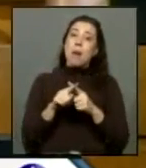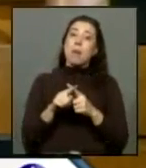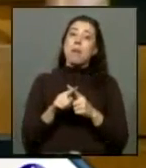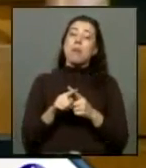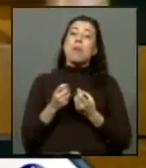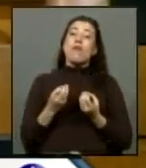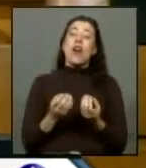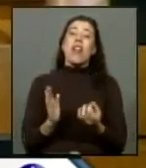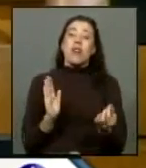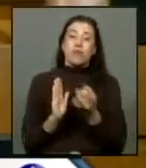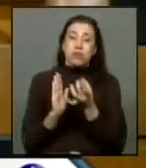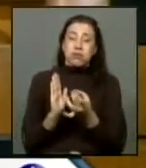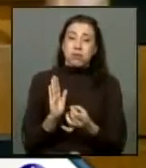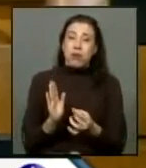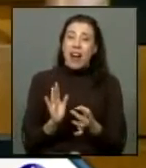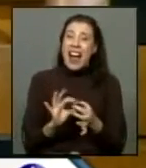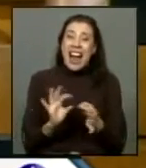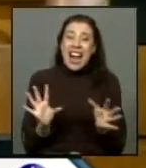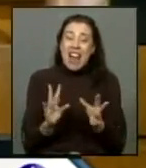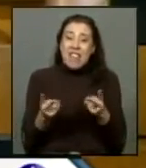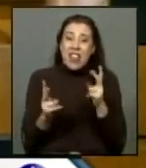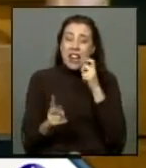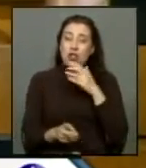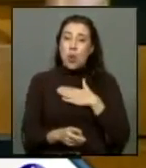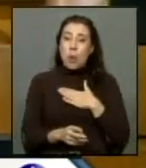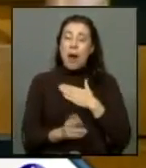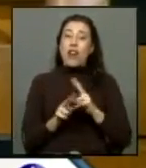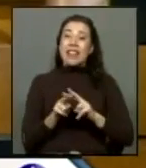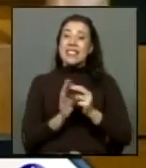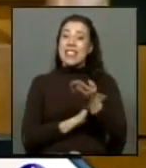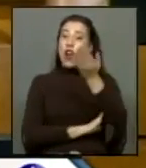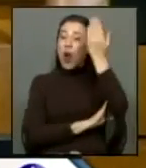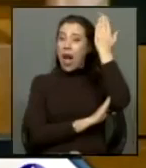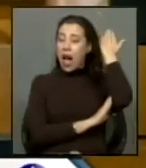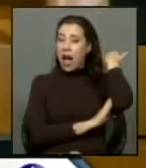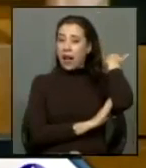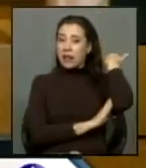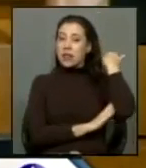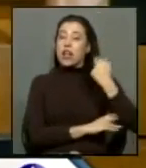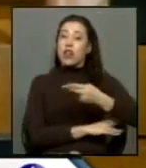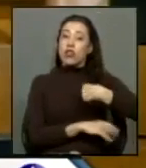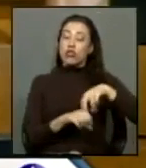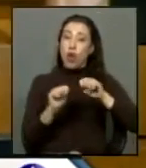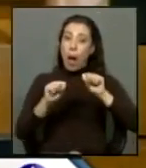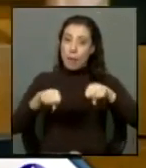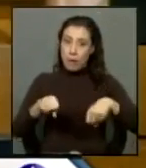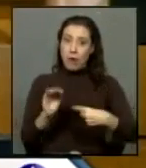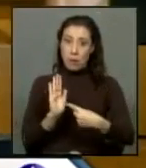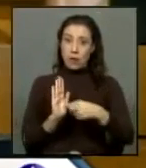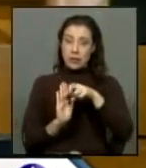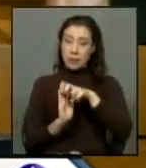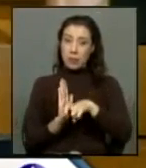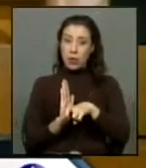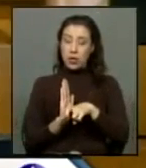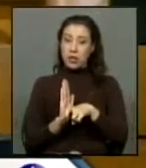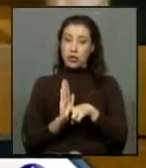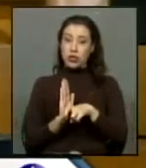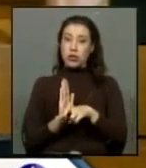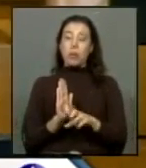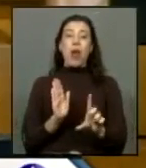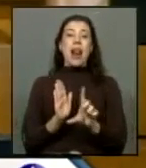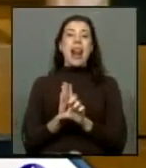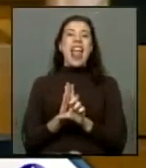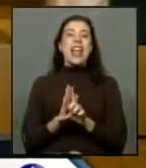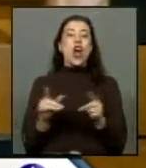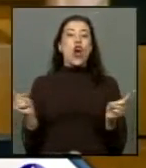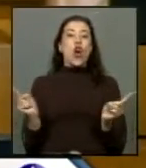las graves violaciones sobre los derechos humanos cometidas en el pasado hemos aprobado este proyecto como ley corta como